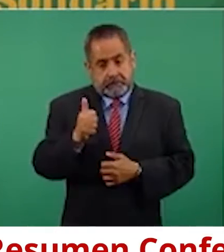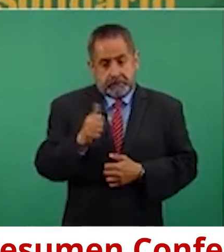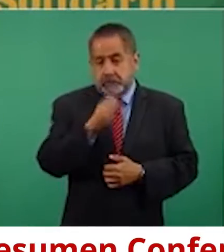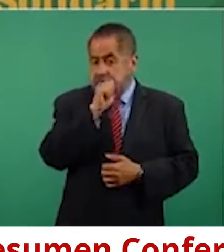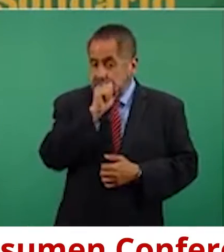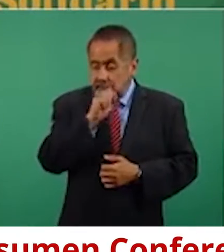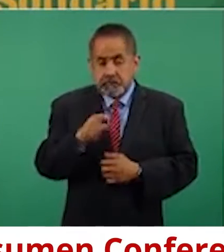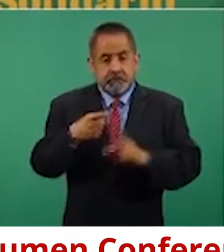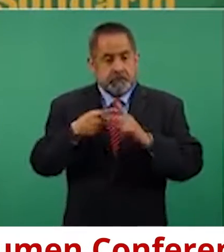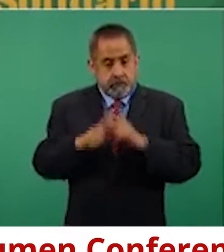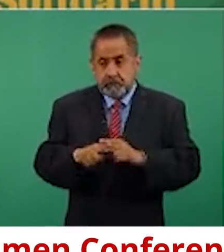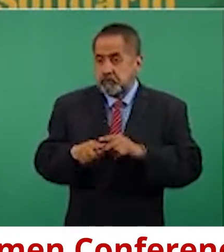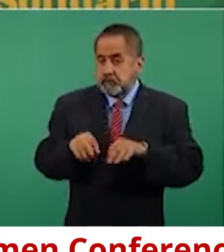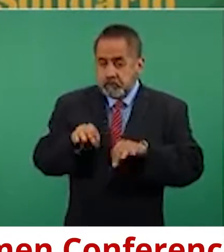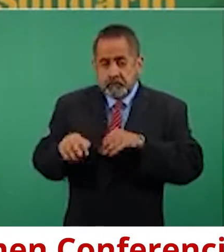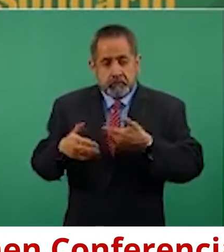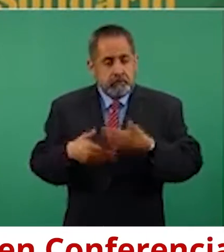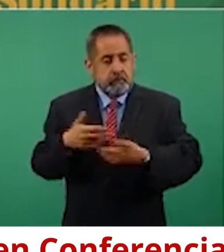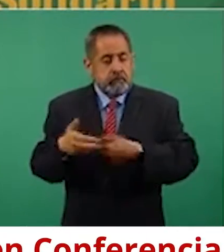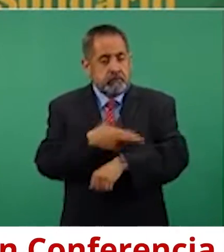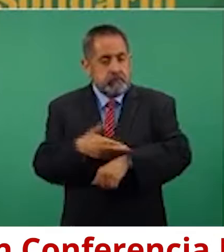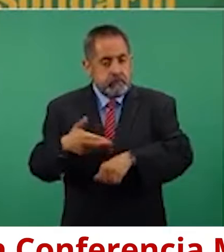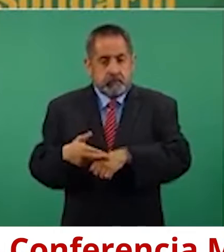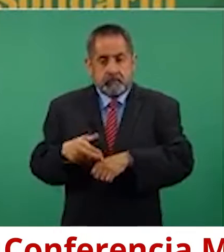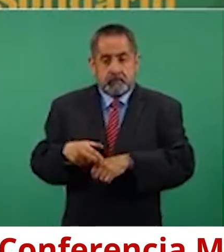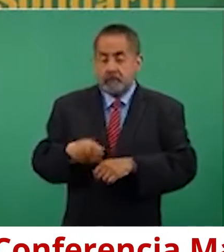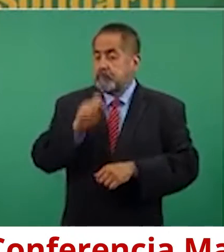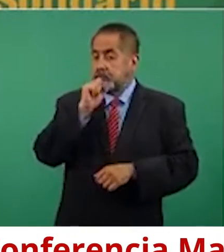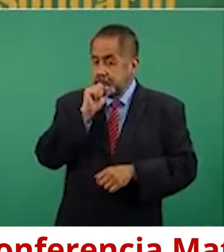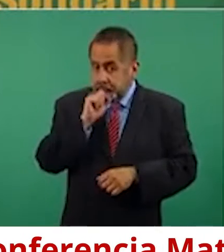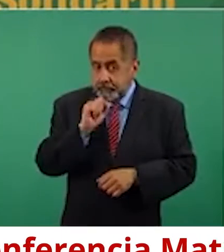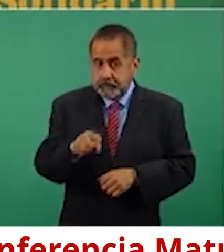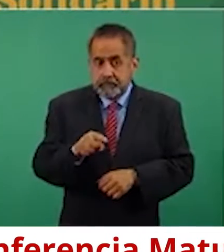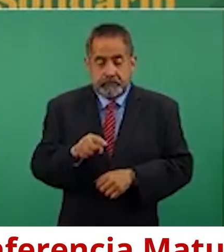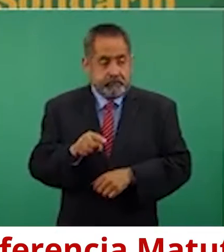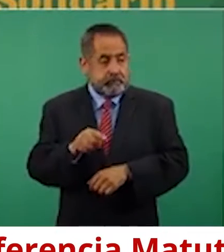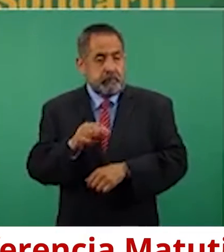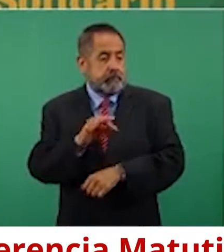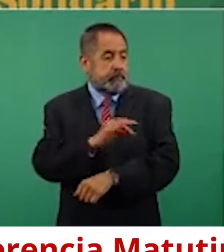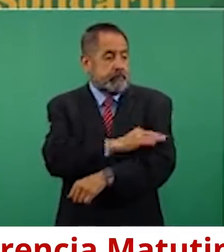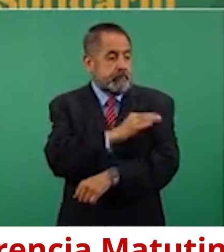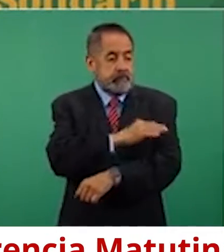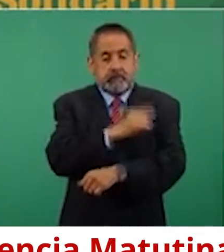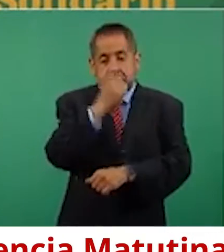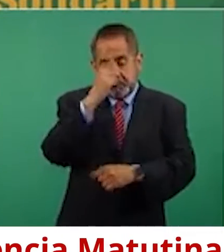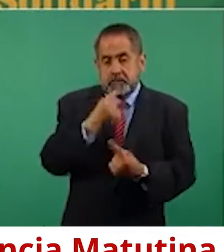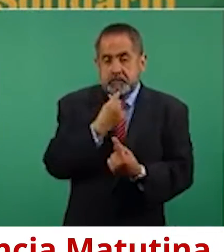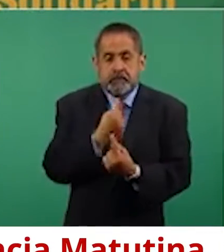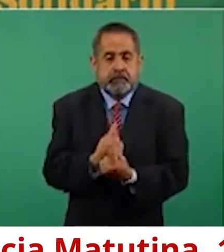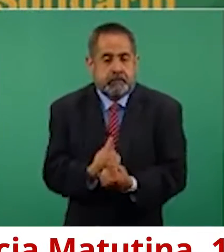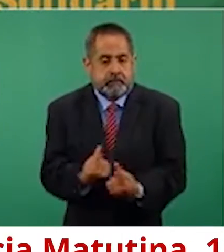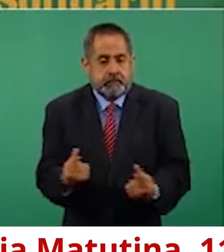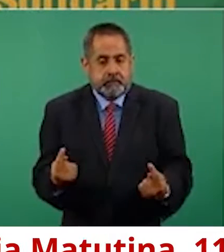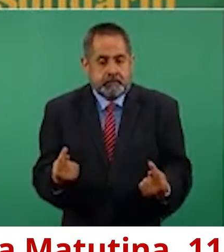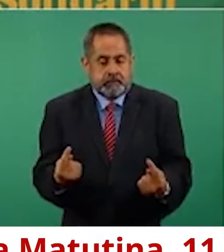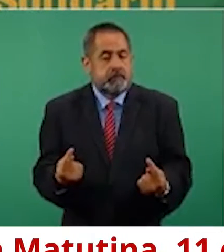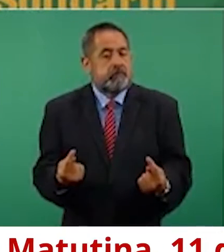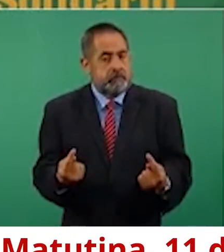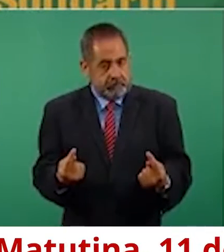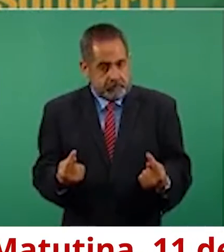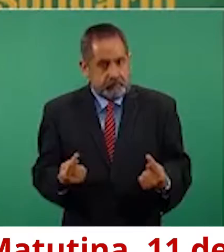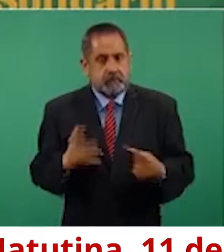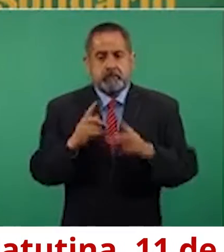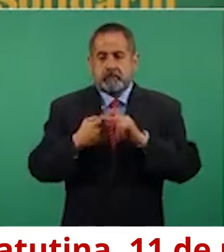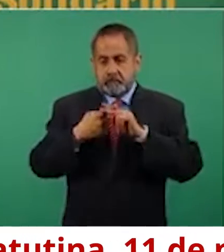negociaciones para traer a México una fase 3 o varias de vacunas para menores de edad, por lo que ya